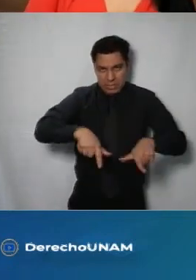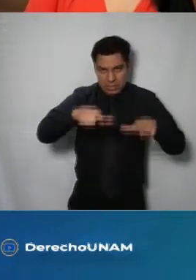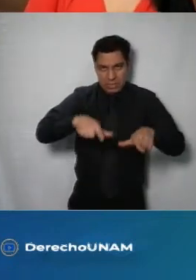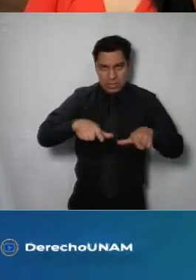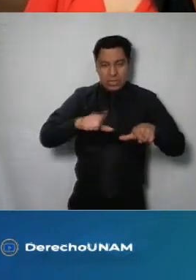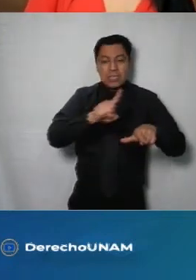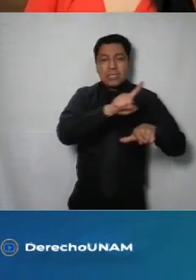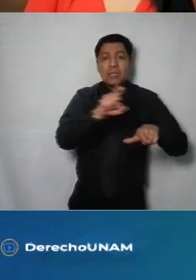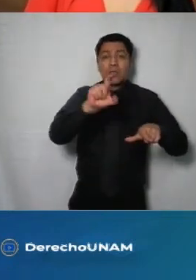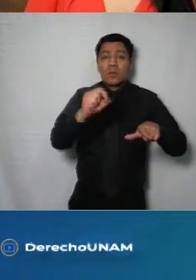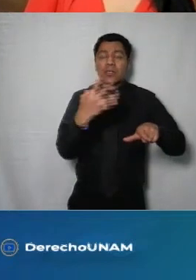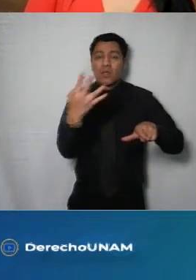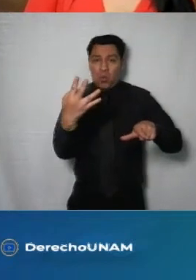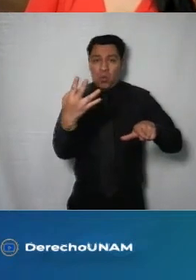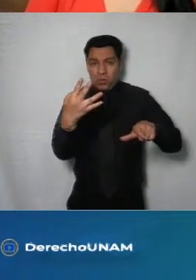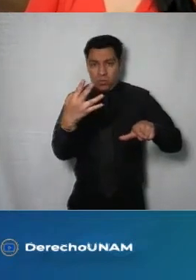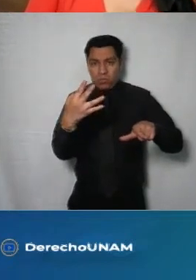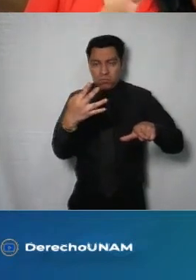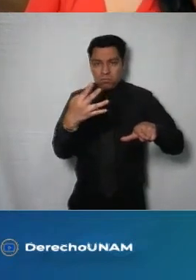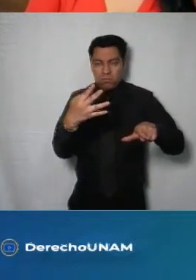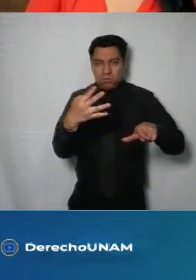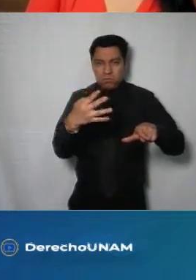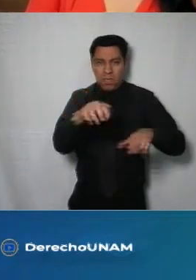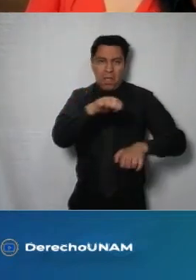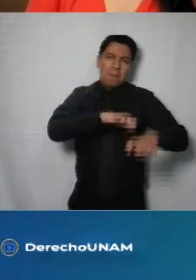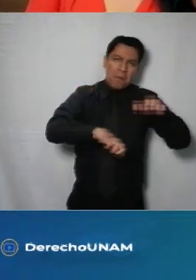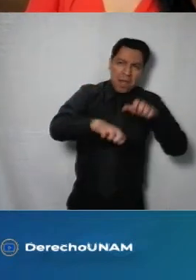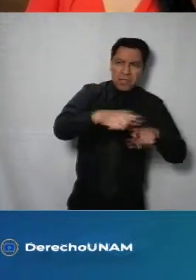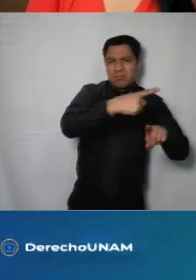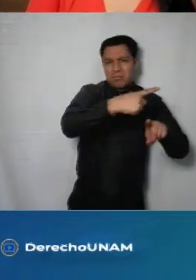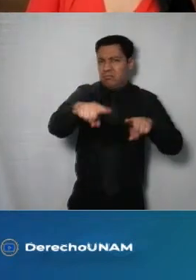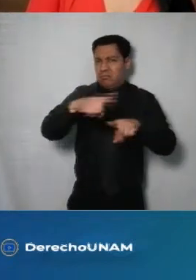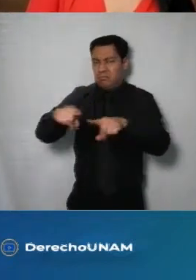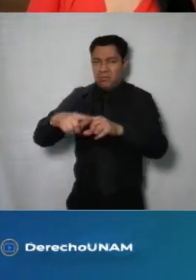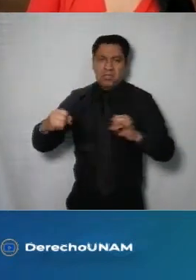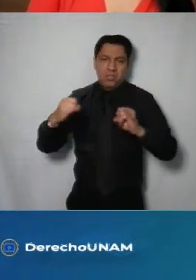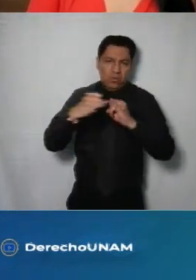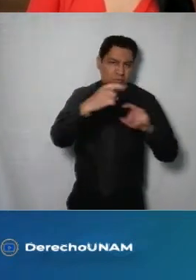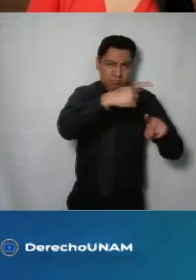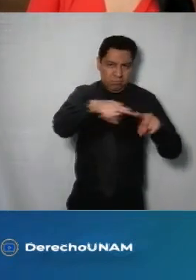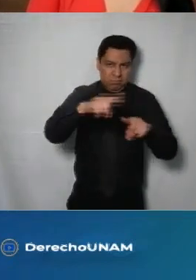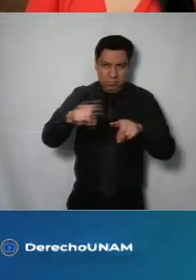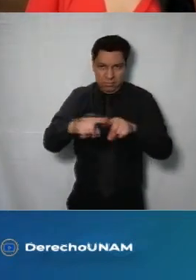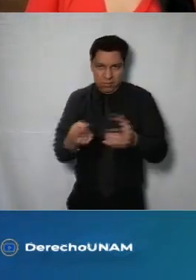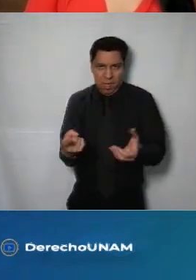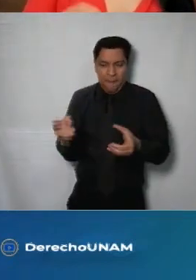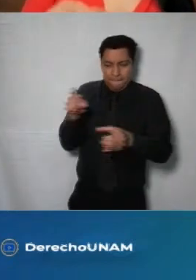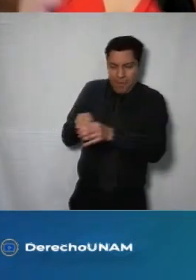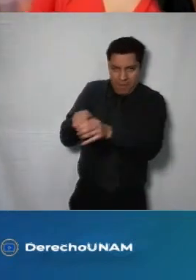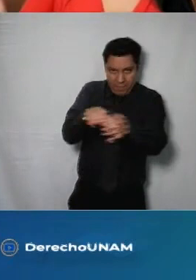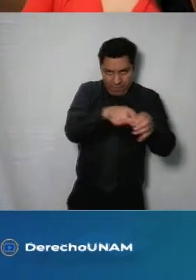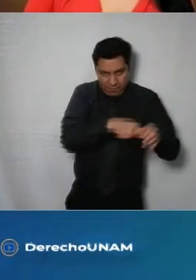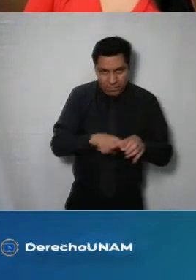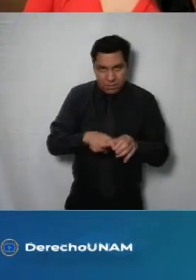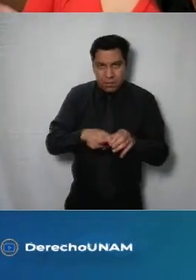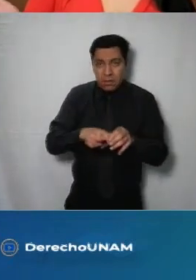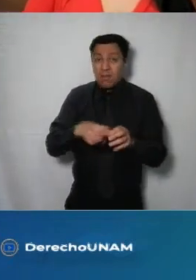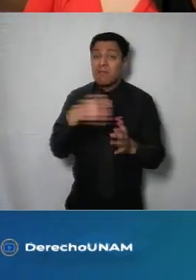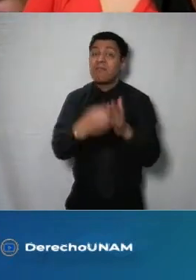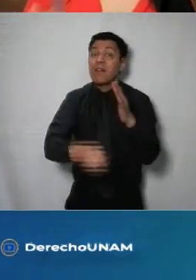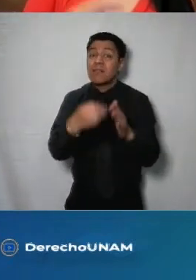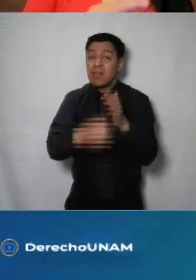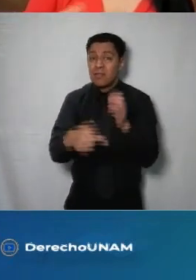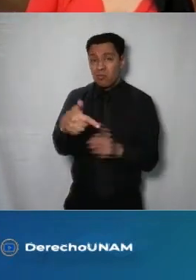124 sujetos obligados en materia de datos solo 112 tienen registrados sistemas de datos personales es decir los restantes